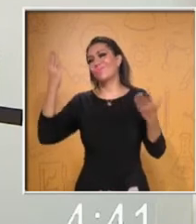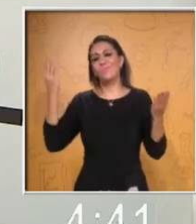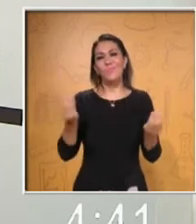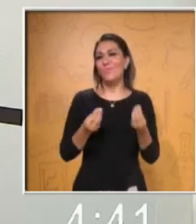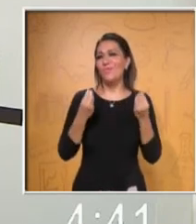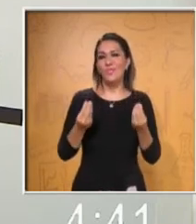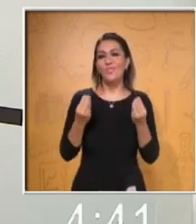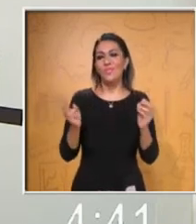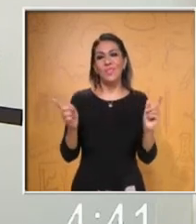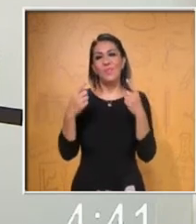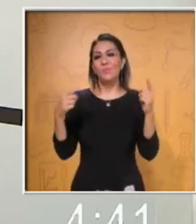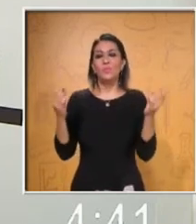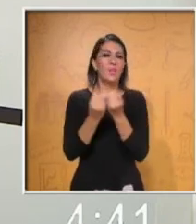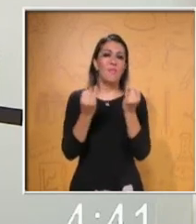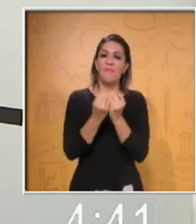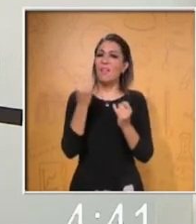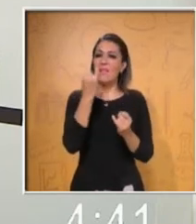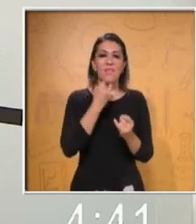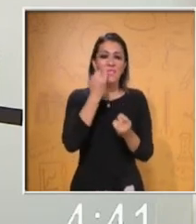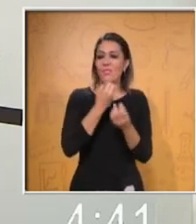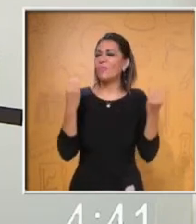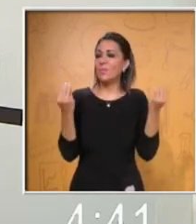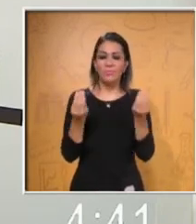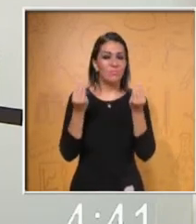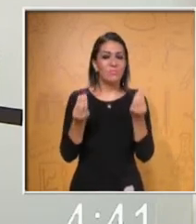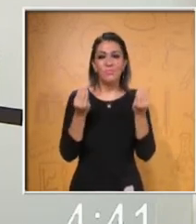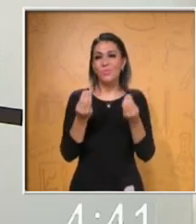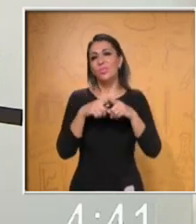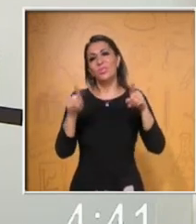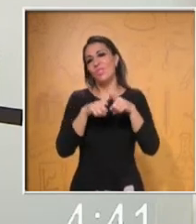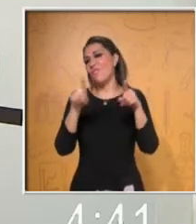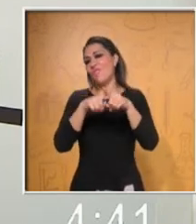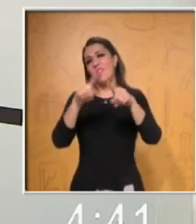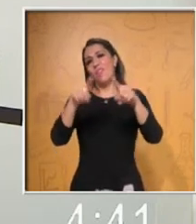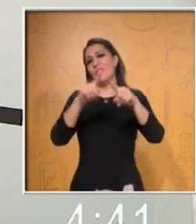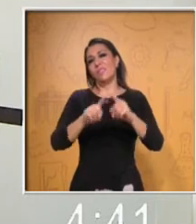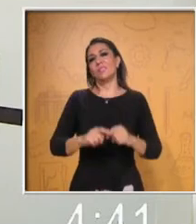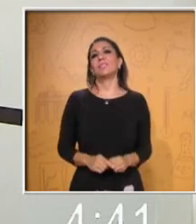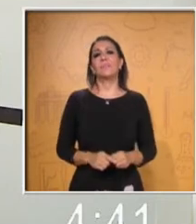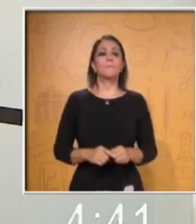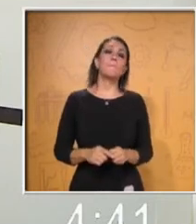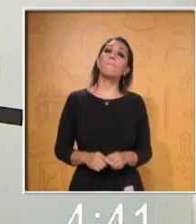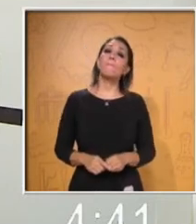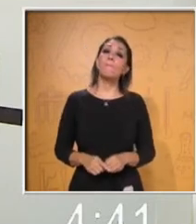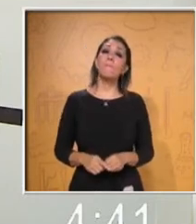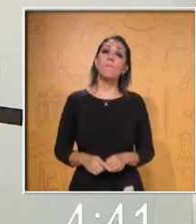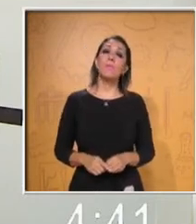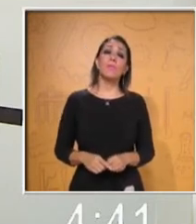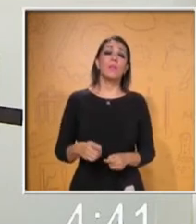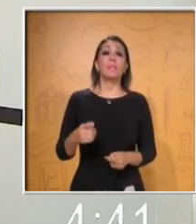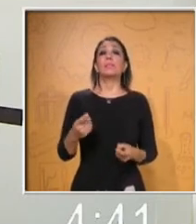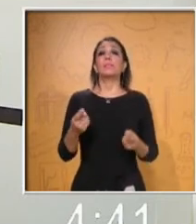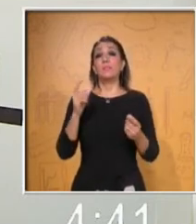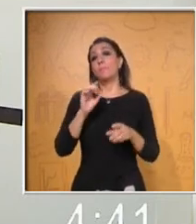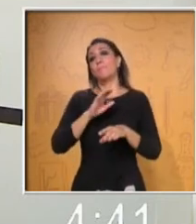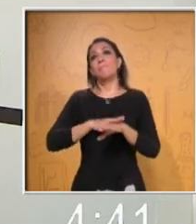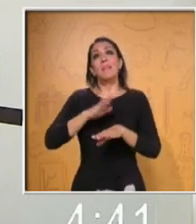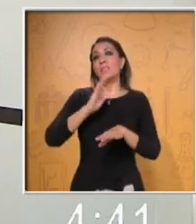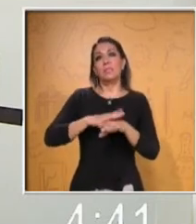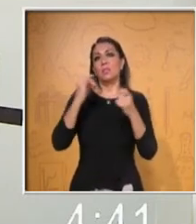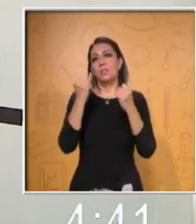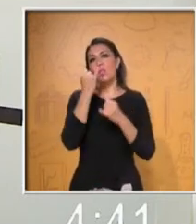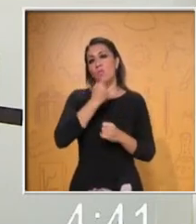pues lo mismo pasa con los idiomas y hay todavía mucha más variedad. Dice, con los idiomas hay aún más variedad. Por ejemplo,